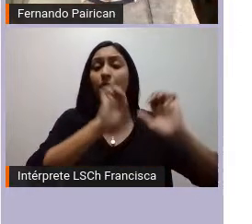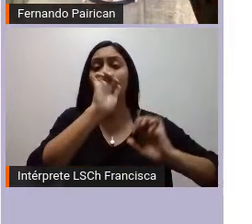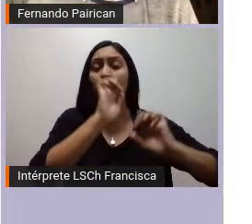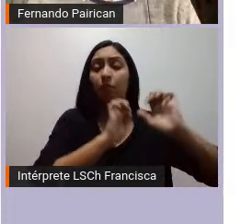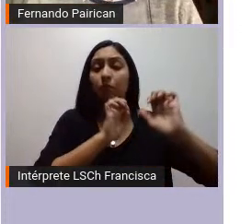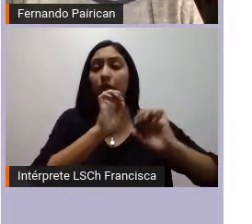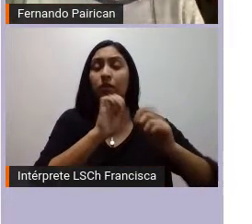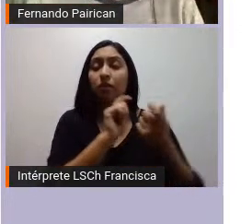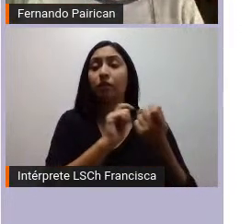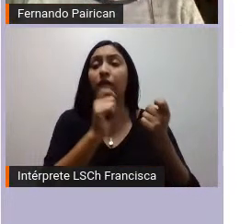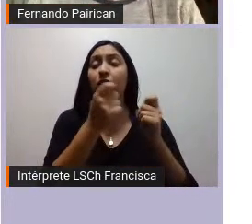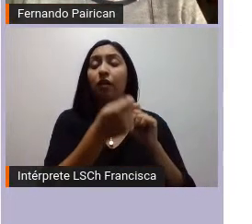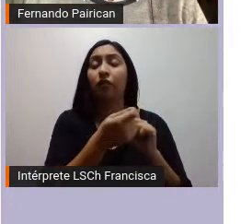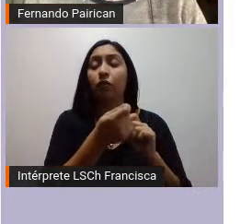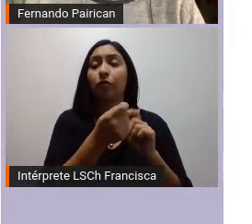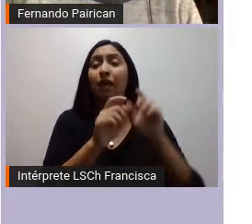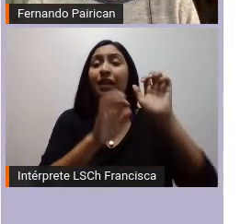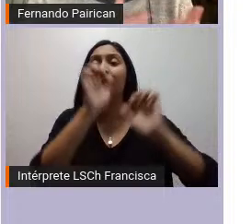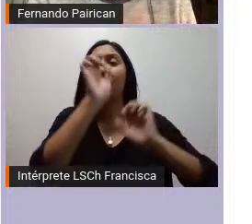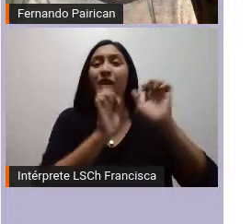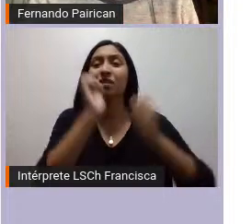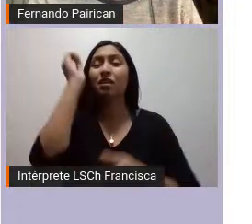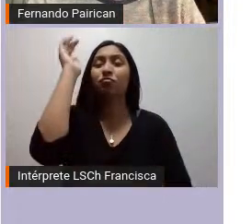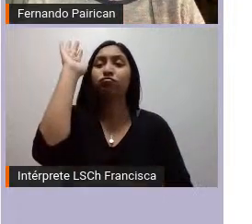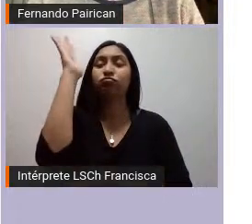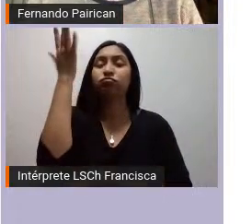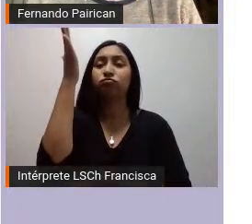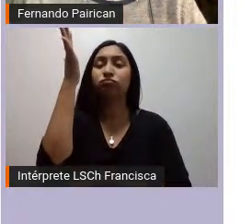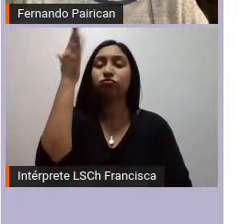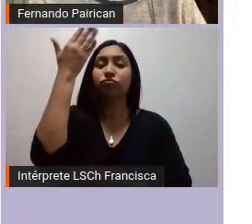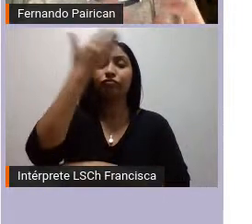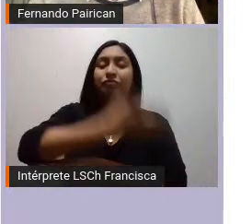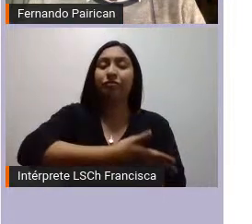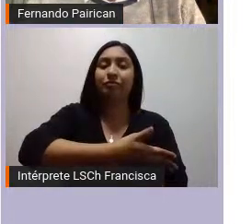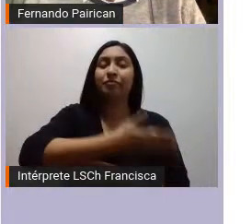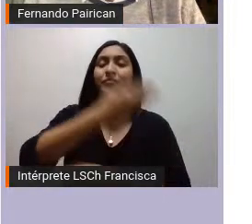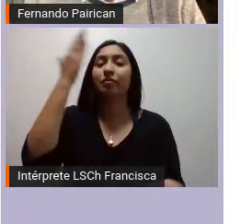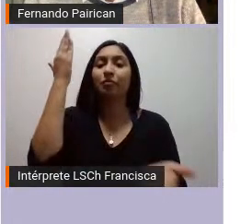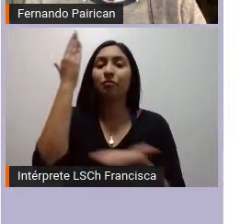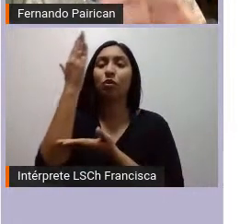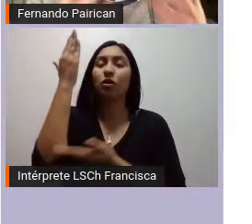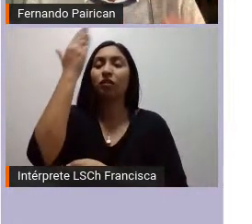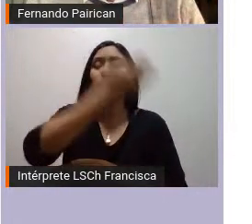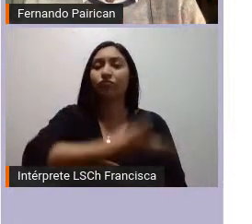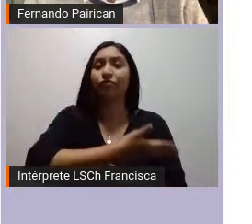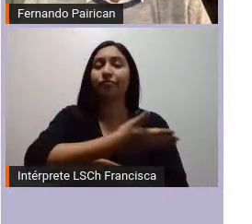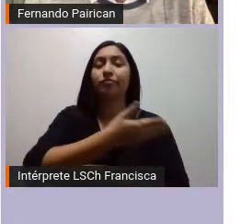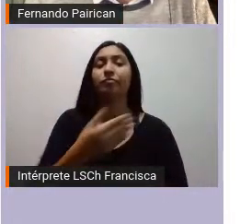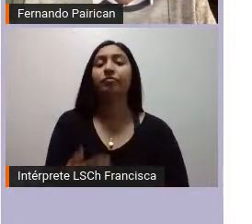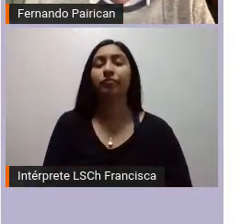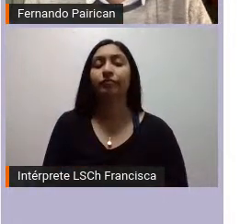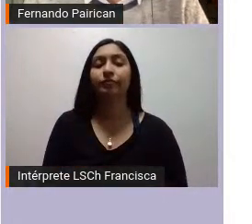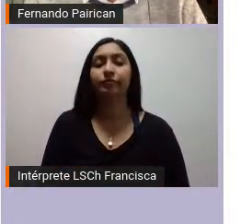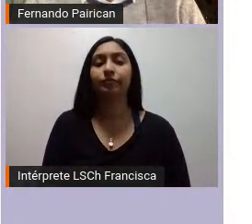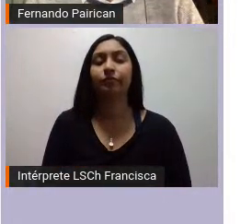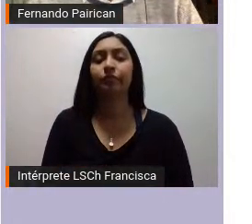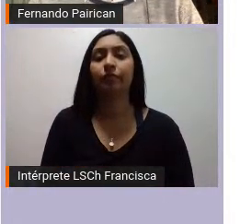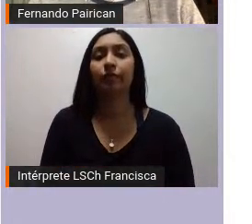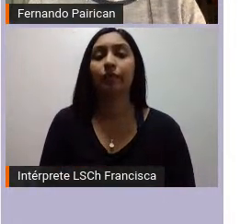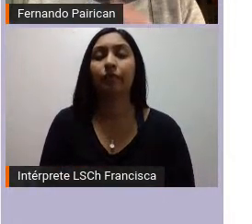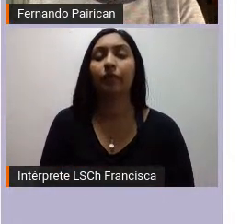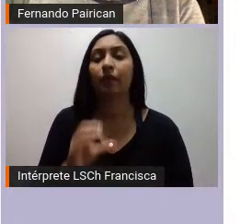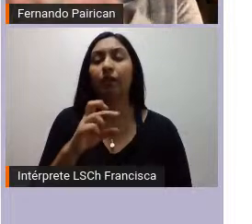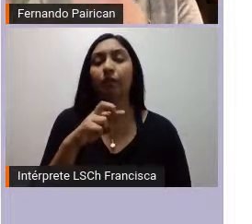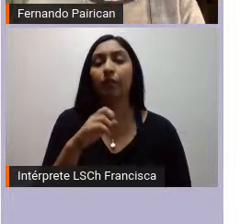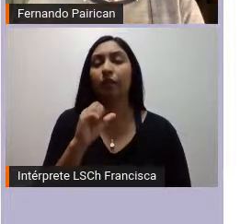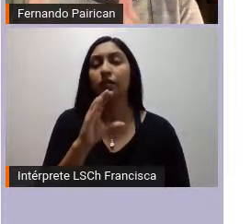convertir en las forestales CPC perdón la empresa forestal Arauco Mininco